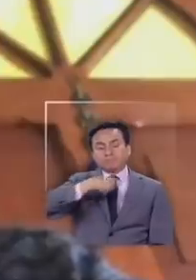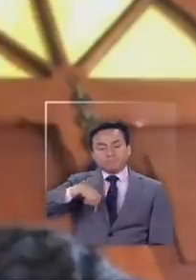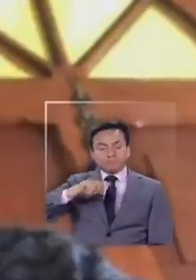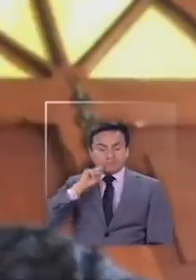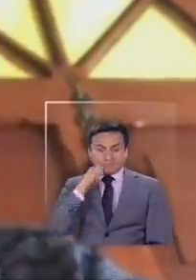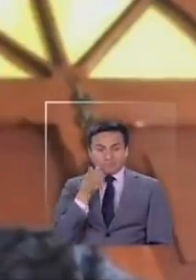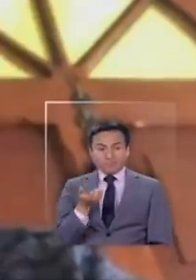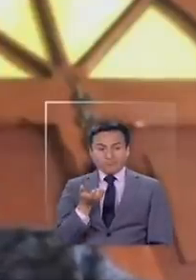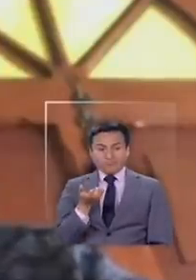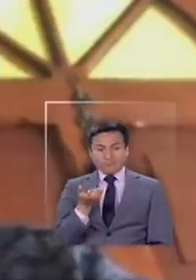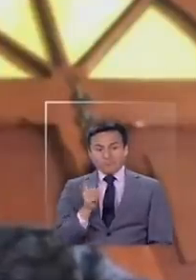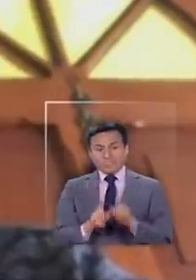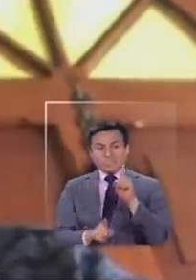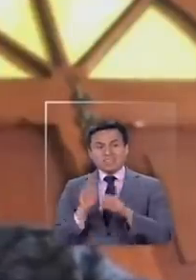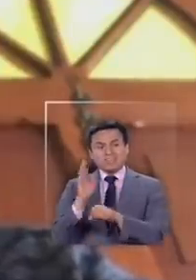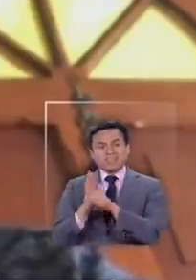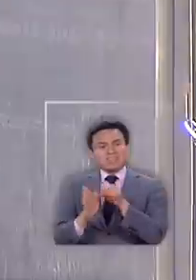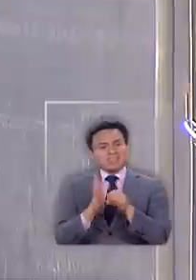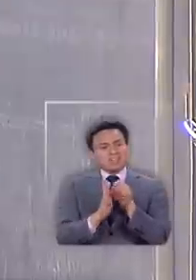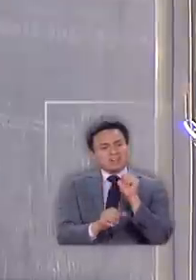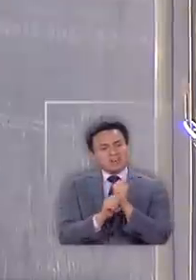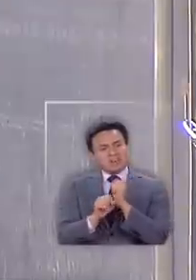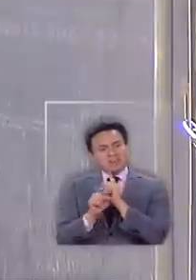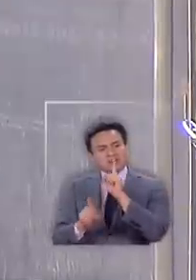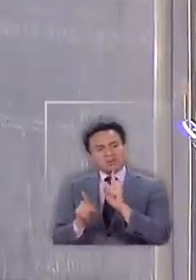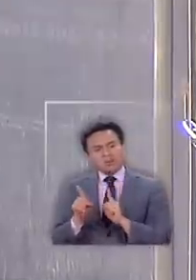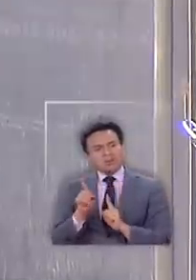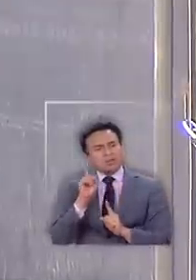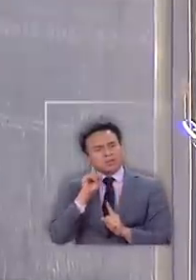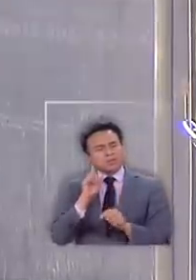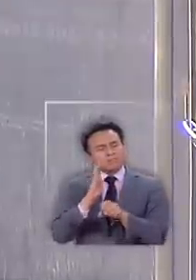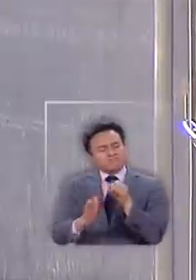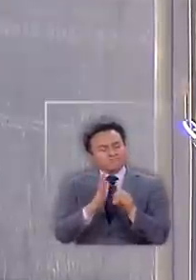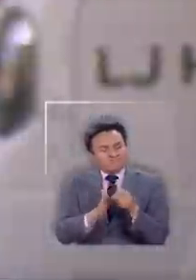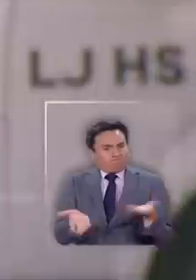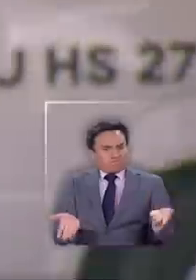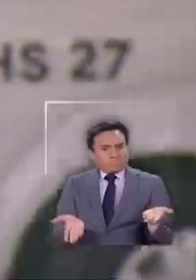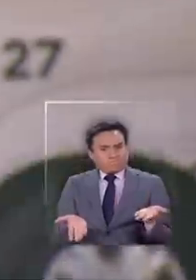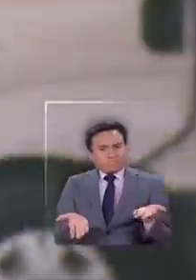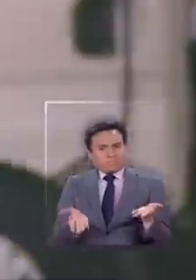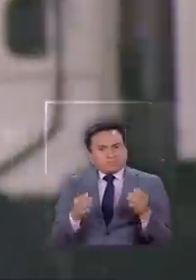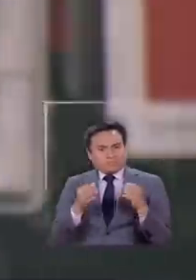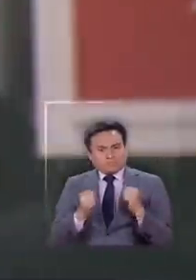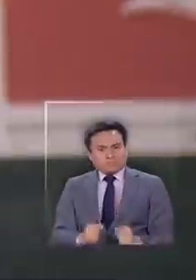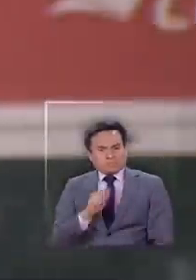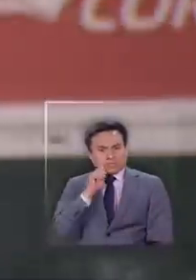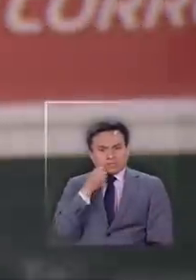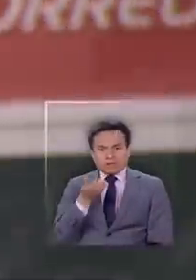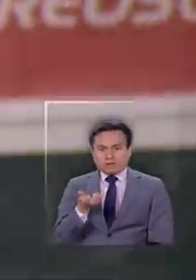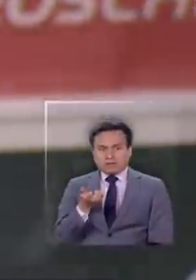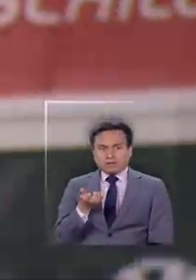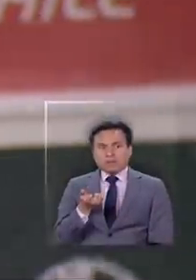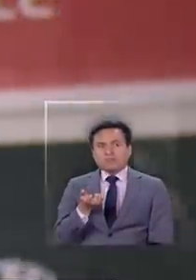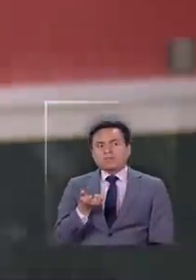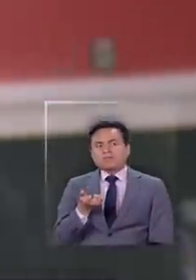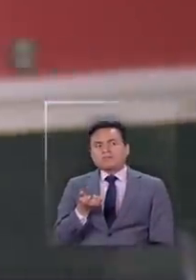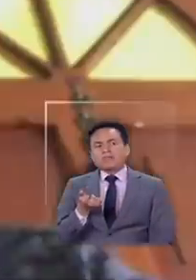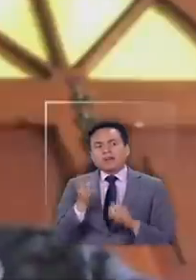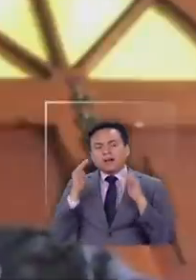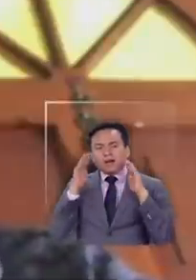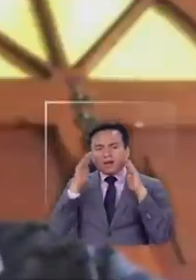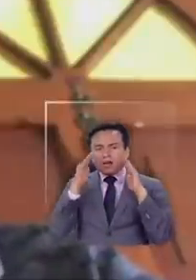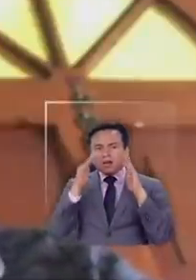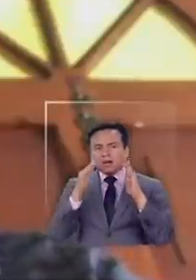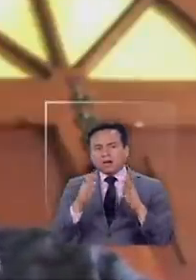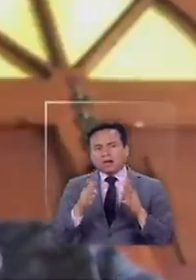deshacernos de nuestros trabajadores y regularlos para poder digamos atender